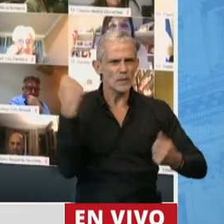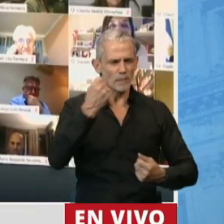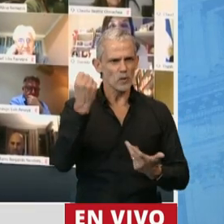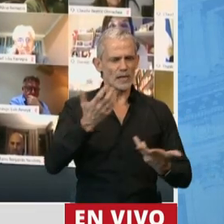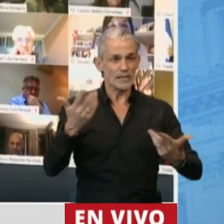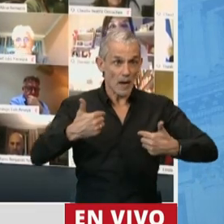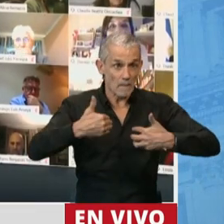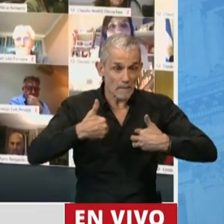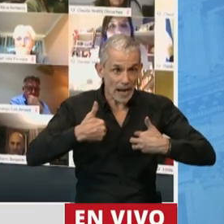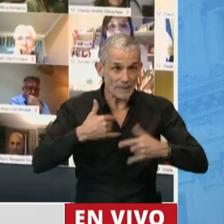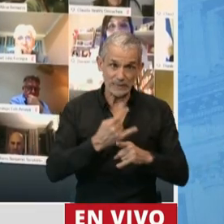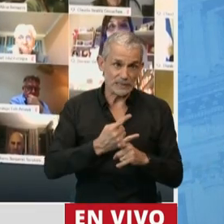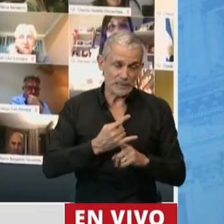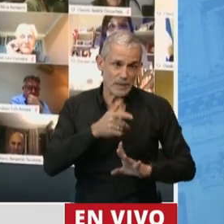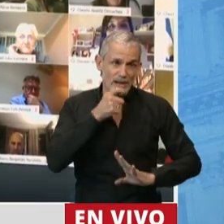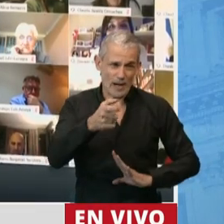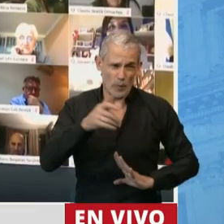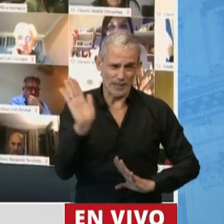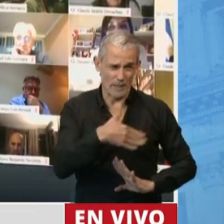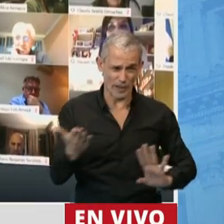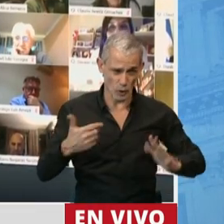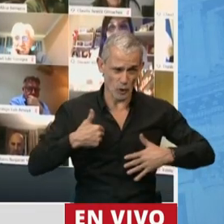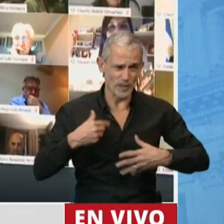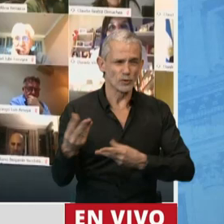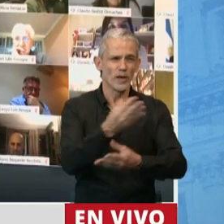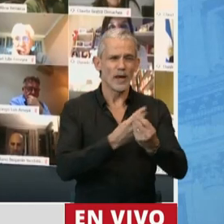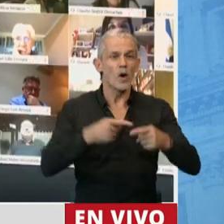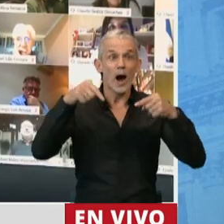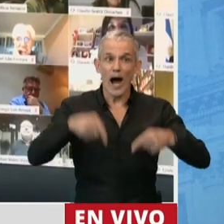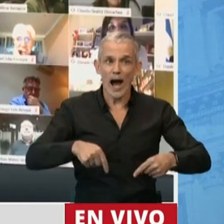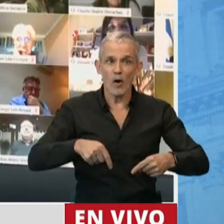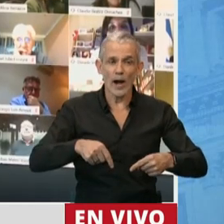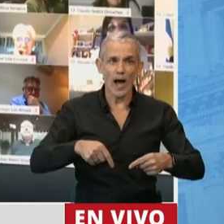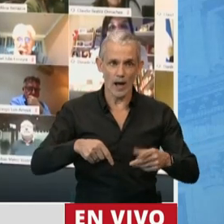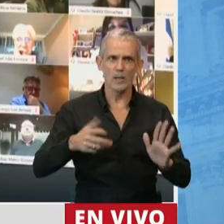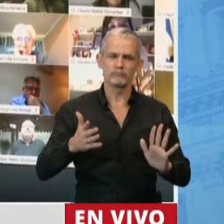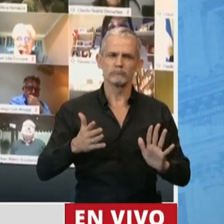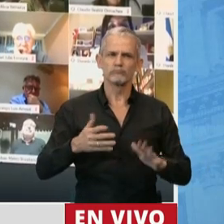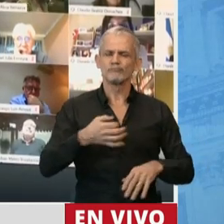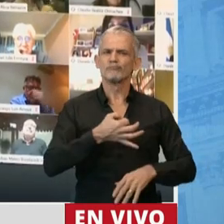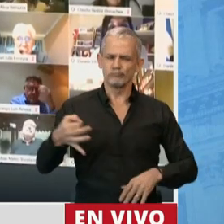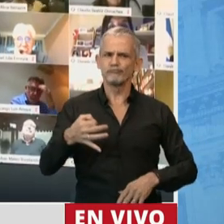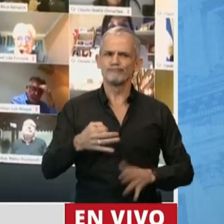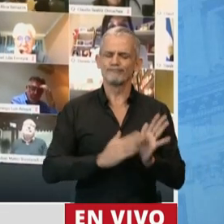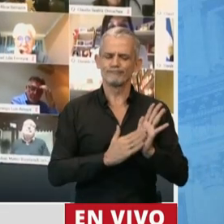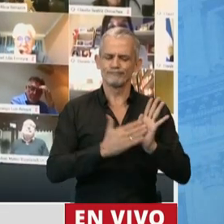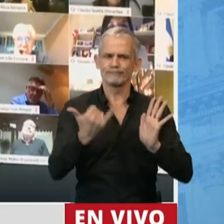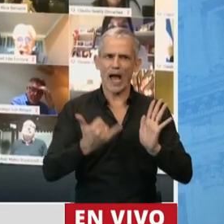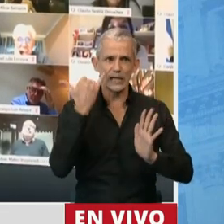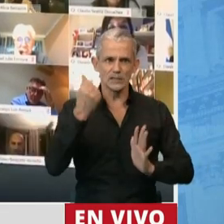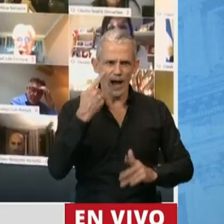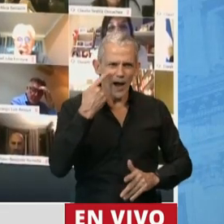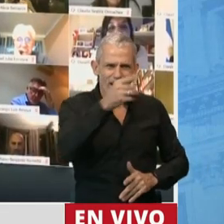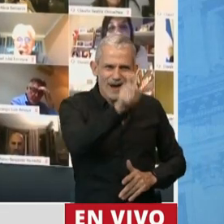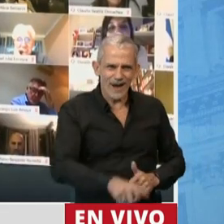Para mí siempre como respuesta a todo, pero acá particularmente lo podemos ver plasmado cuando alguien que ha